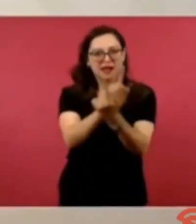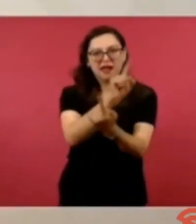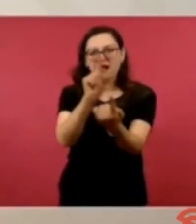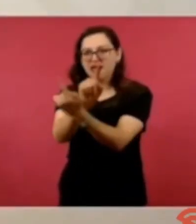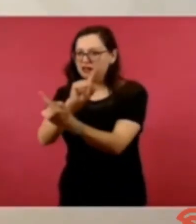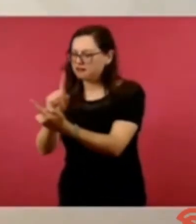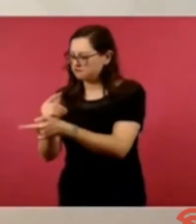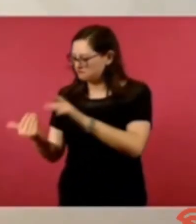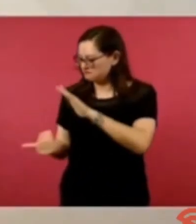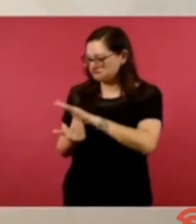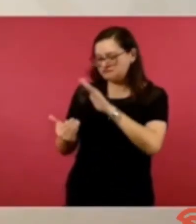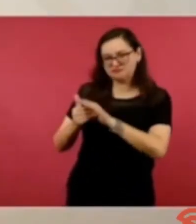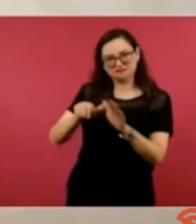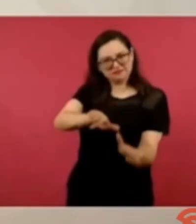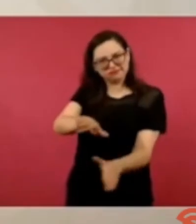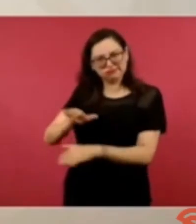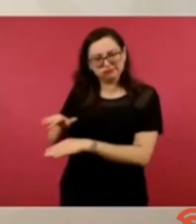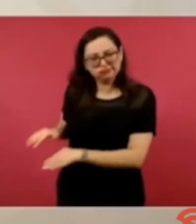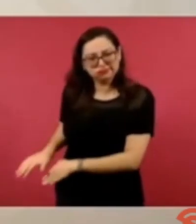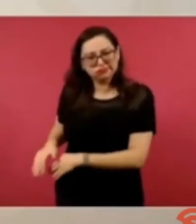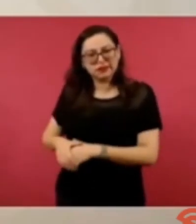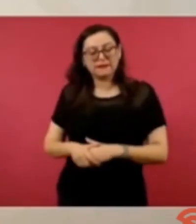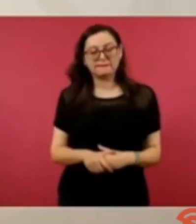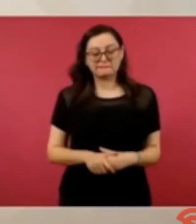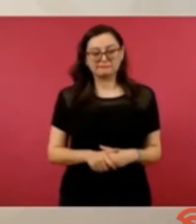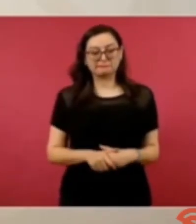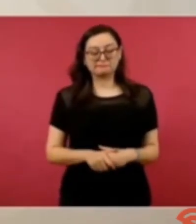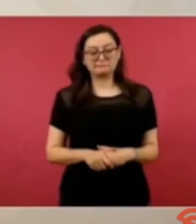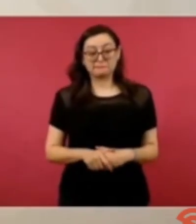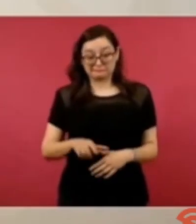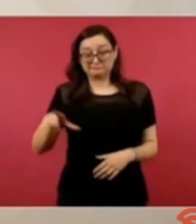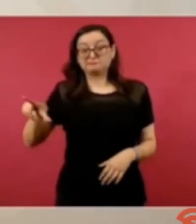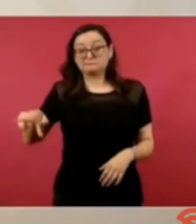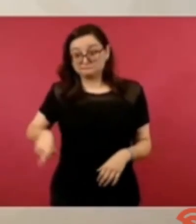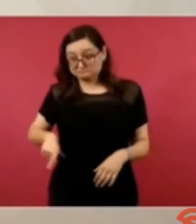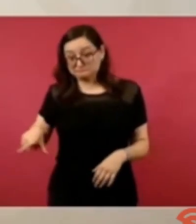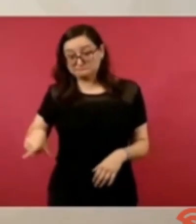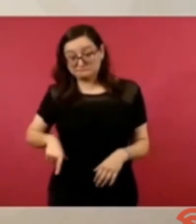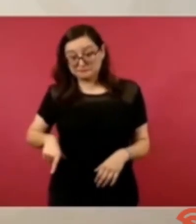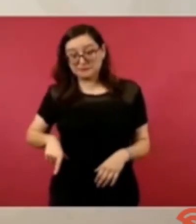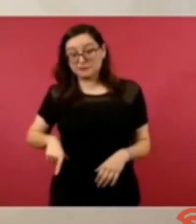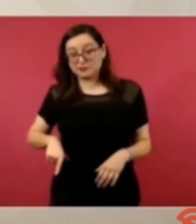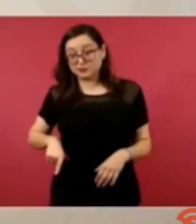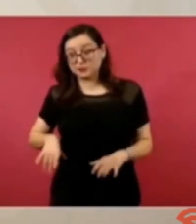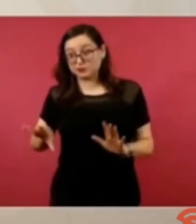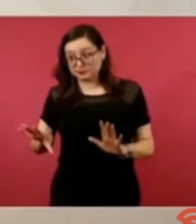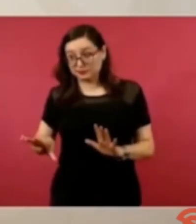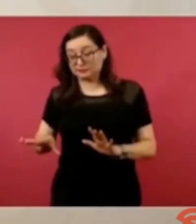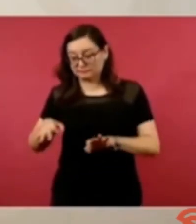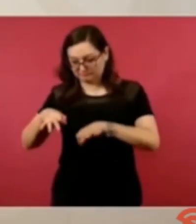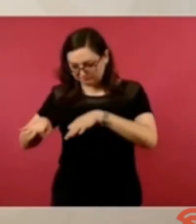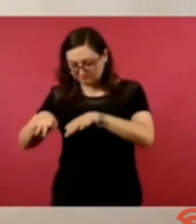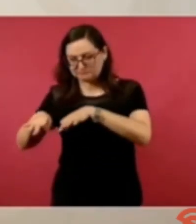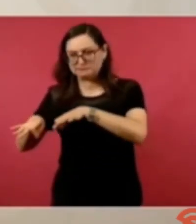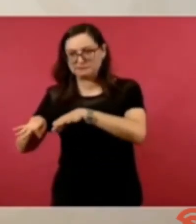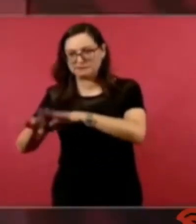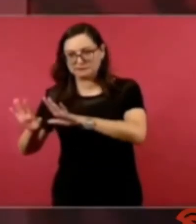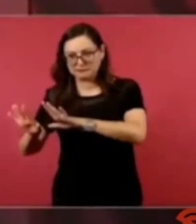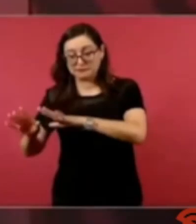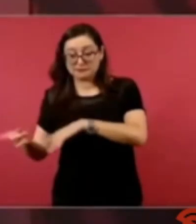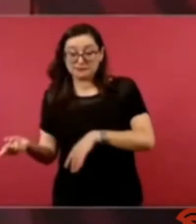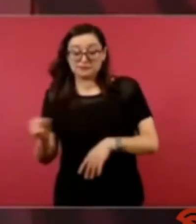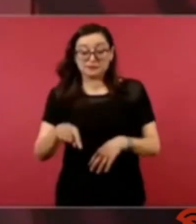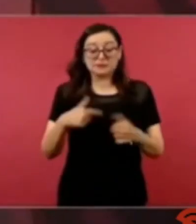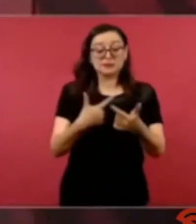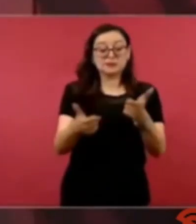en el caso del gobierno en el caso del partido que son cosas distintas seguir abajo y